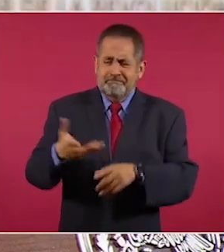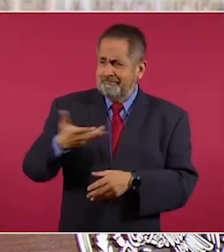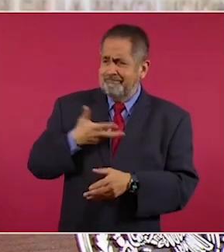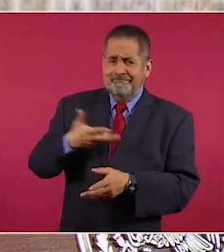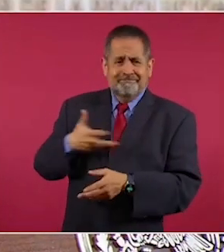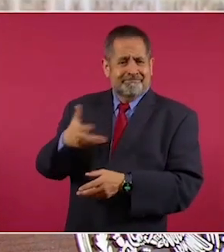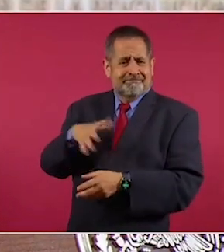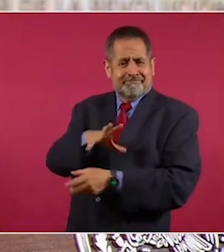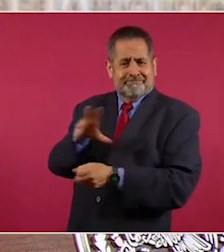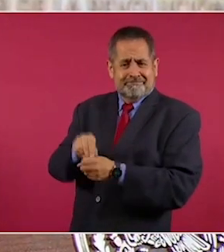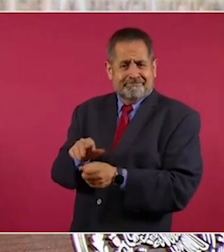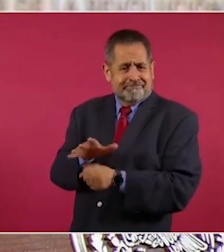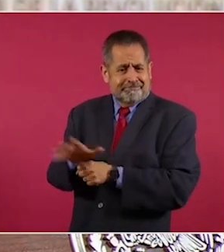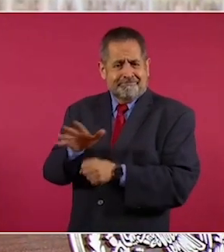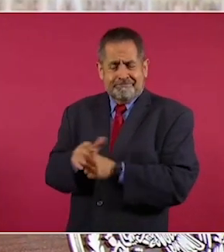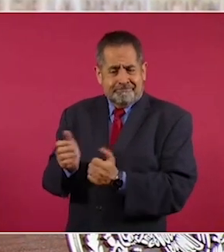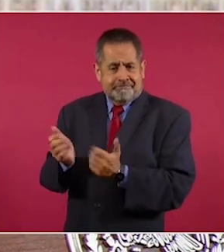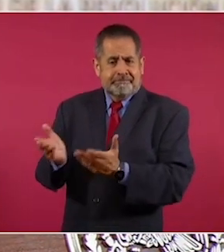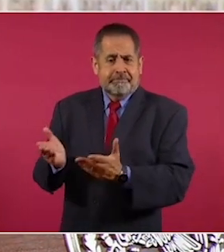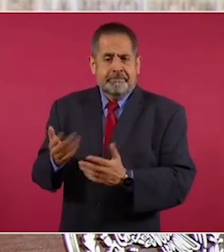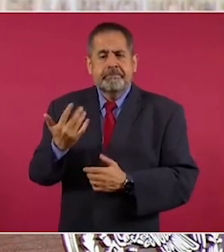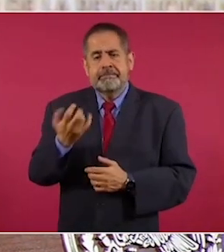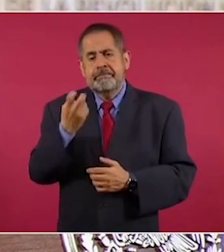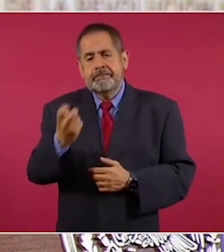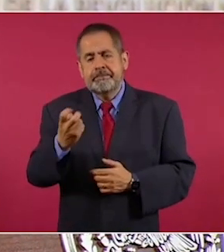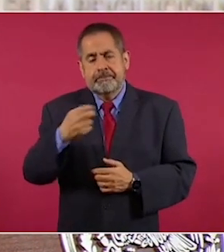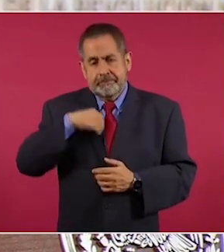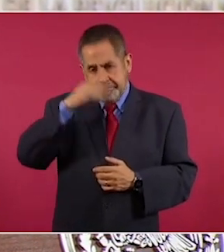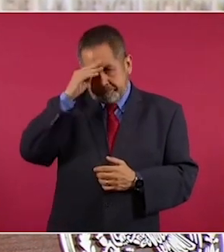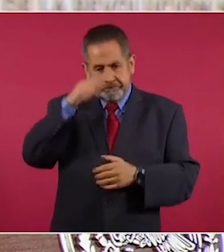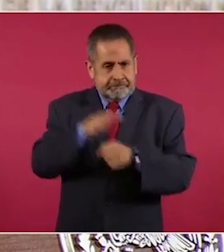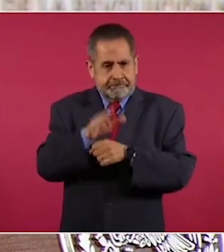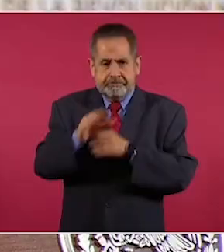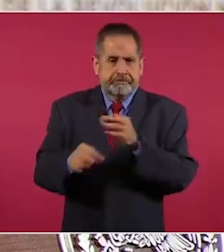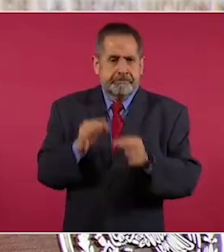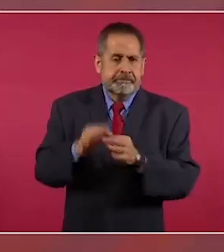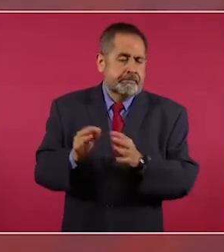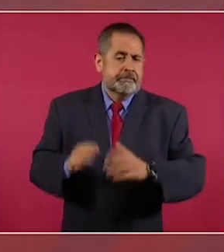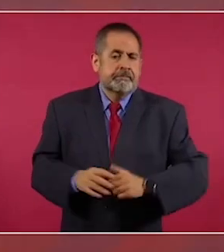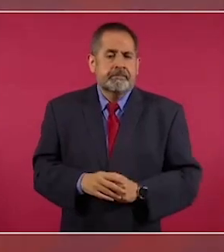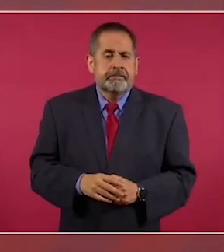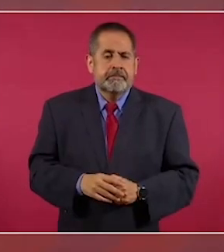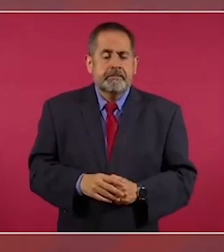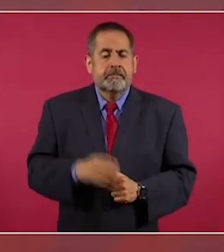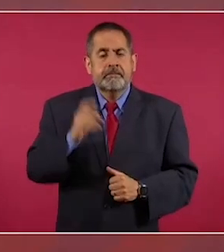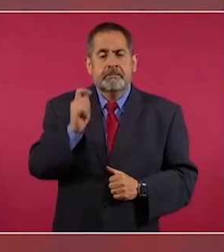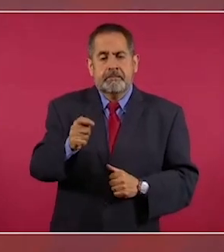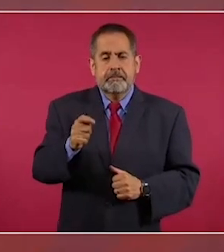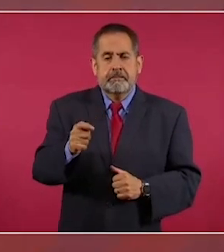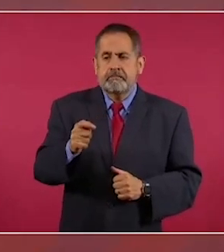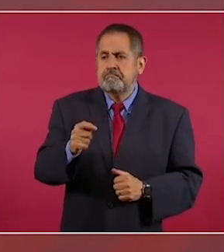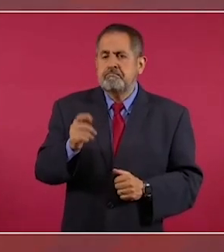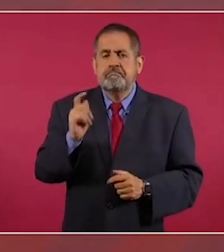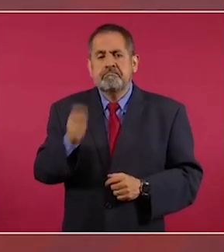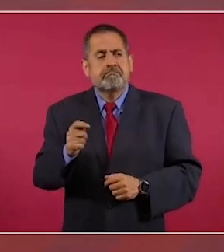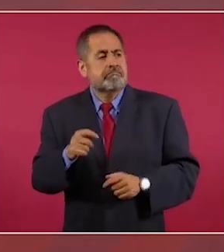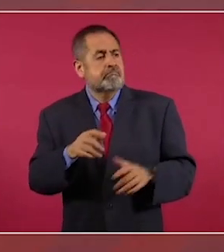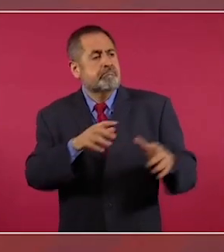lo fundamental, es rentar 10